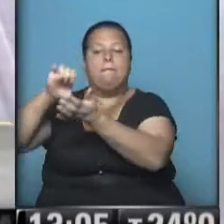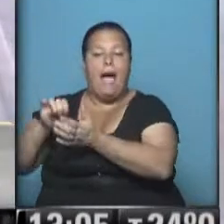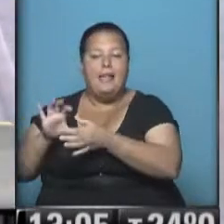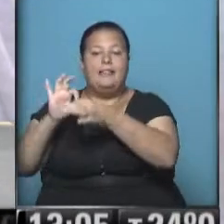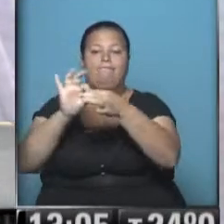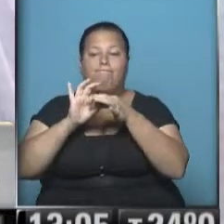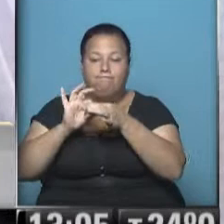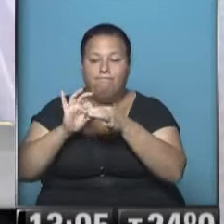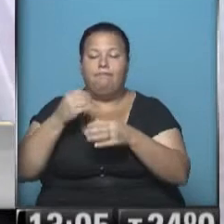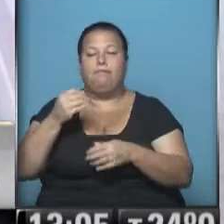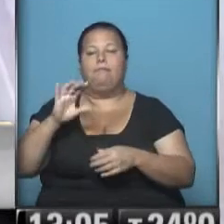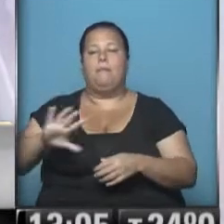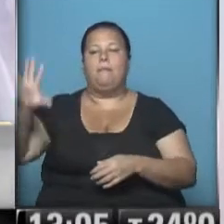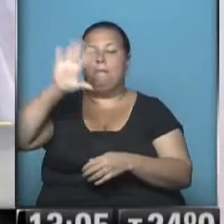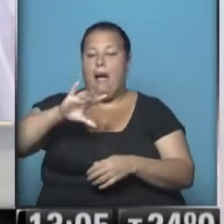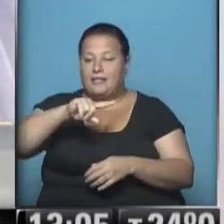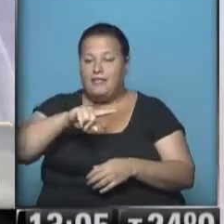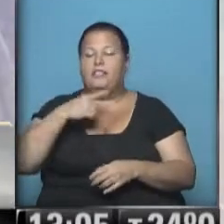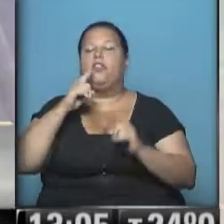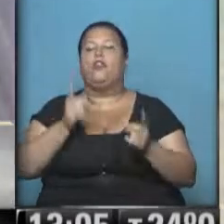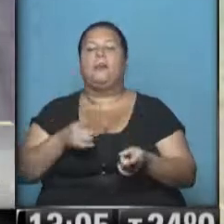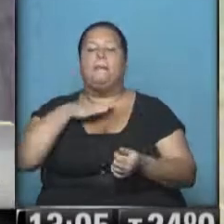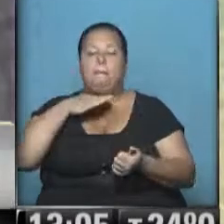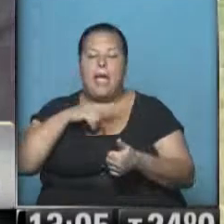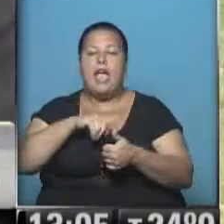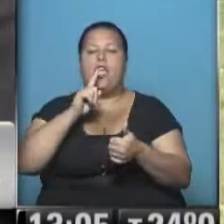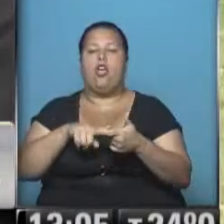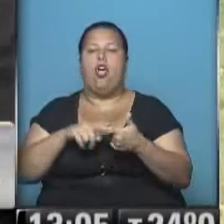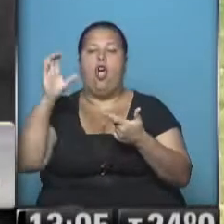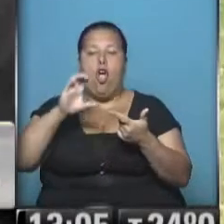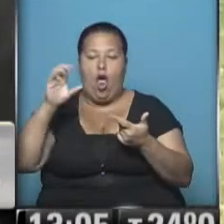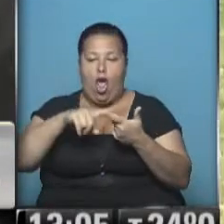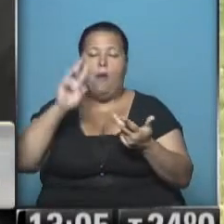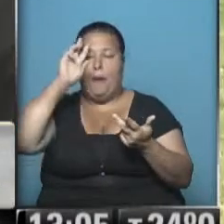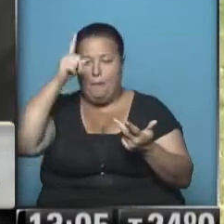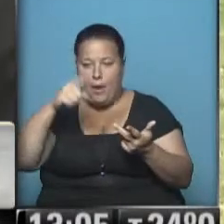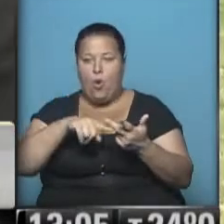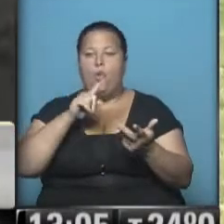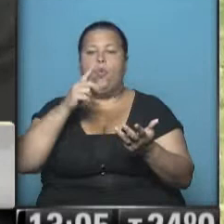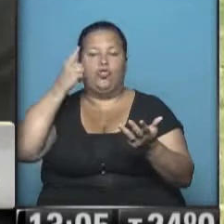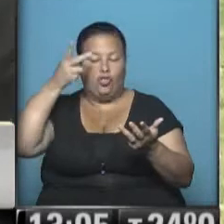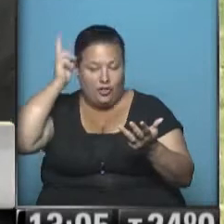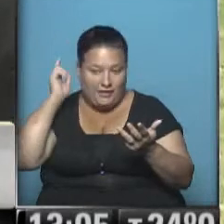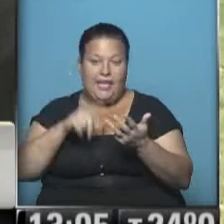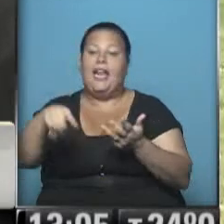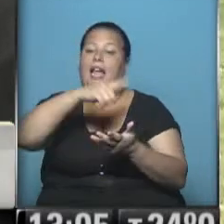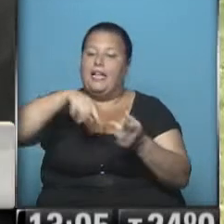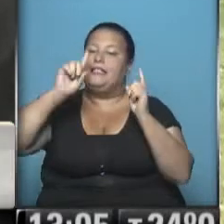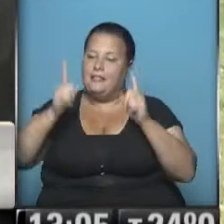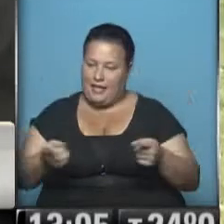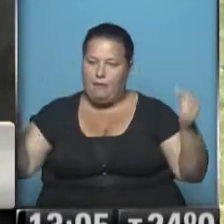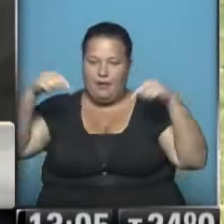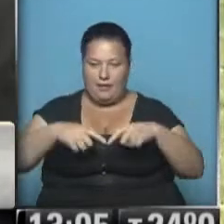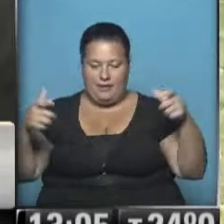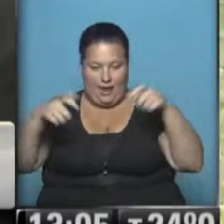Alianza del Pacífico, esto es México, Colombia, Perú y Chile. Estos también van a estar